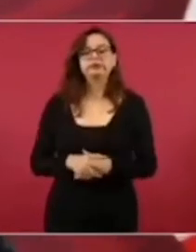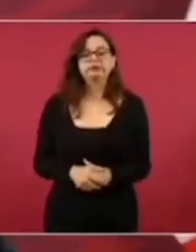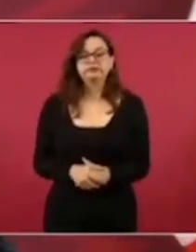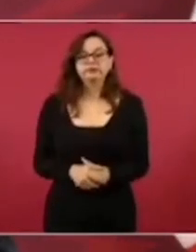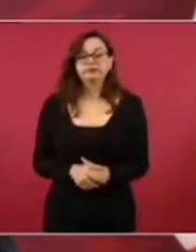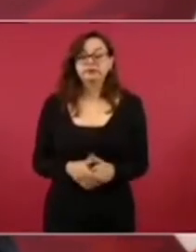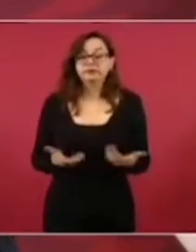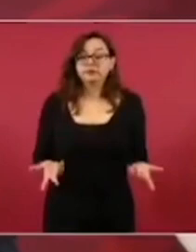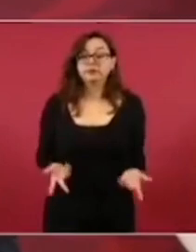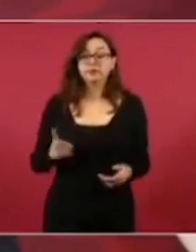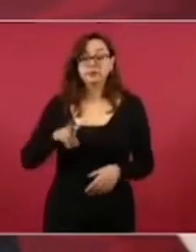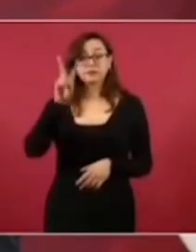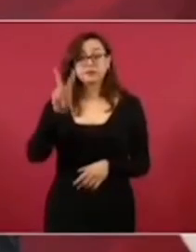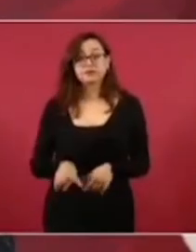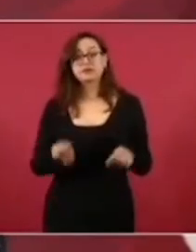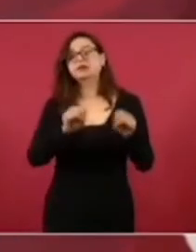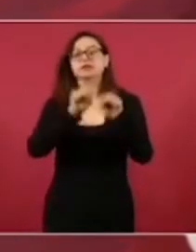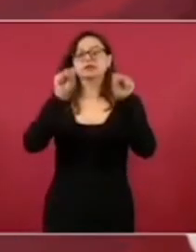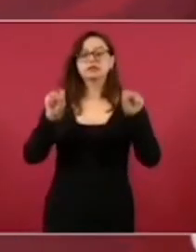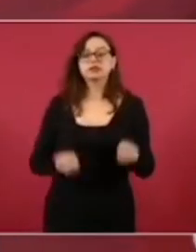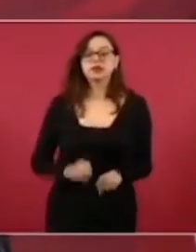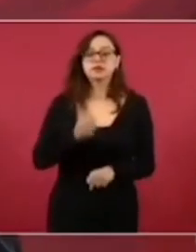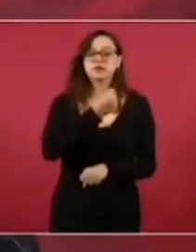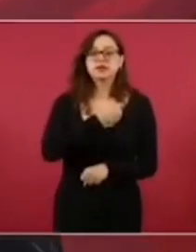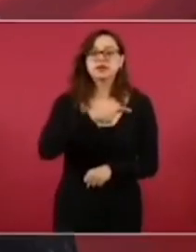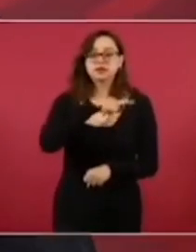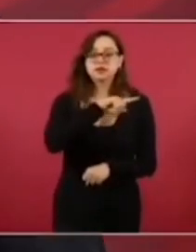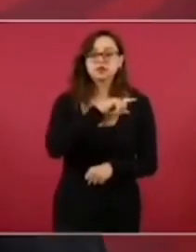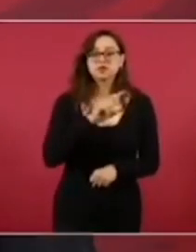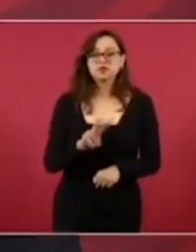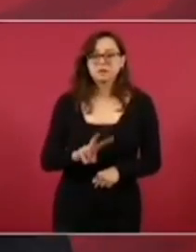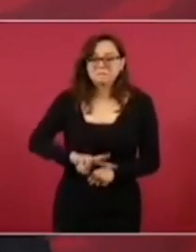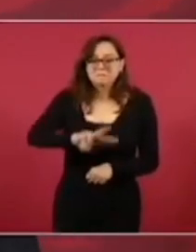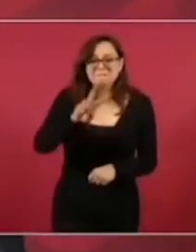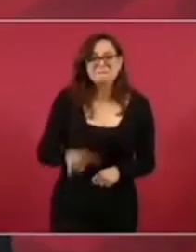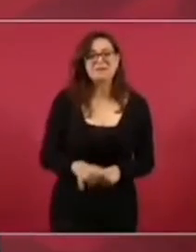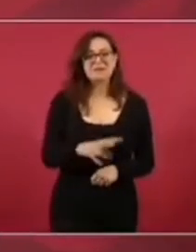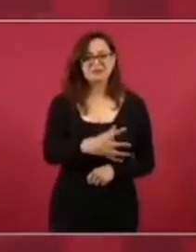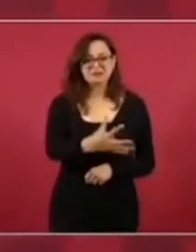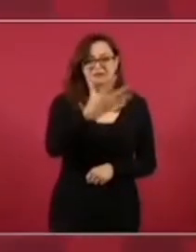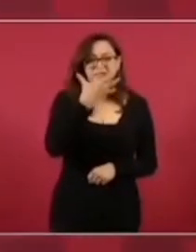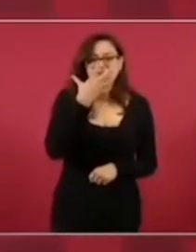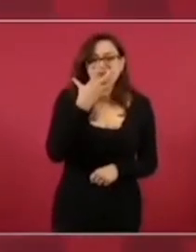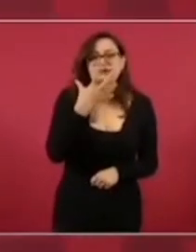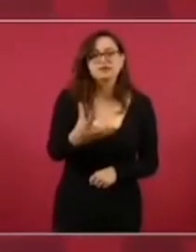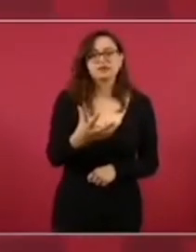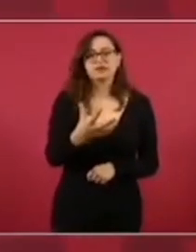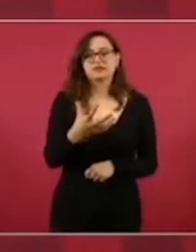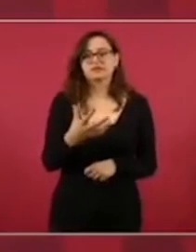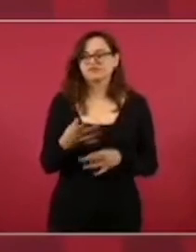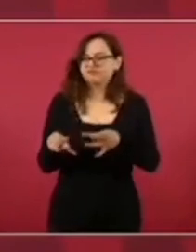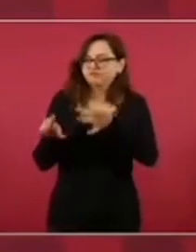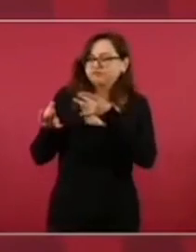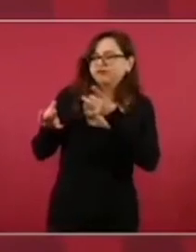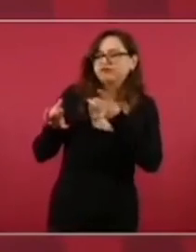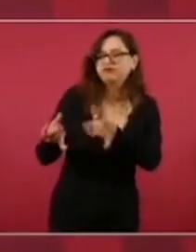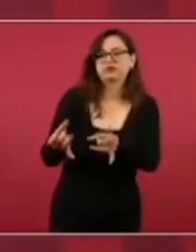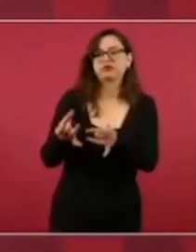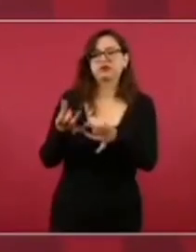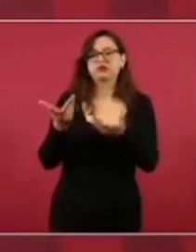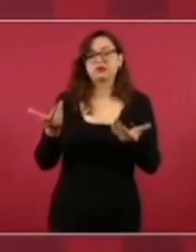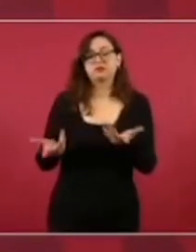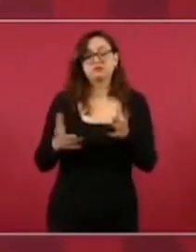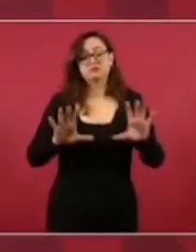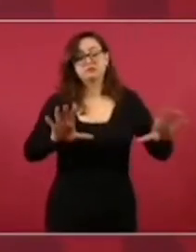haya algún escepticismo en nuestros adversarios